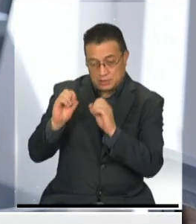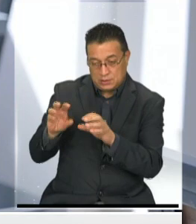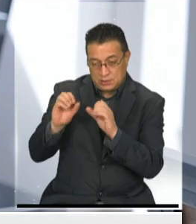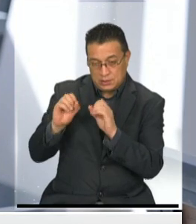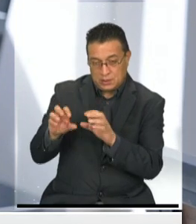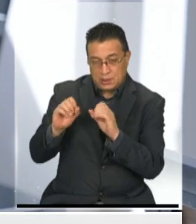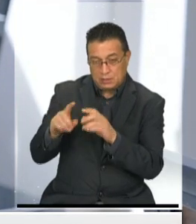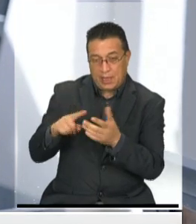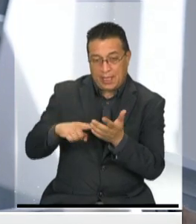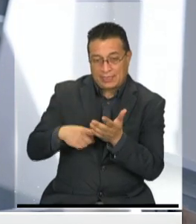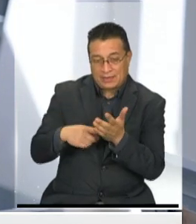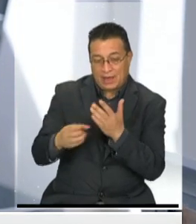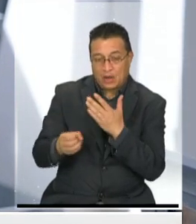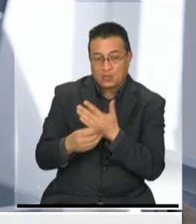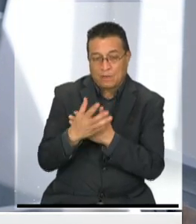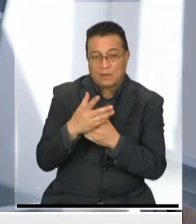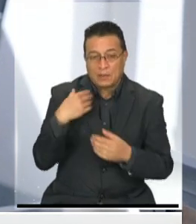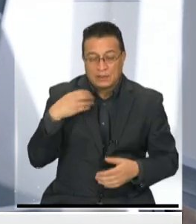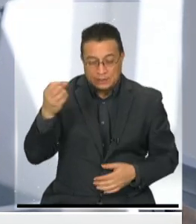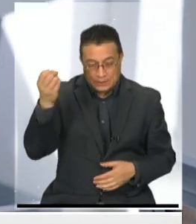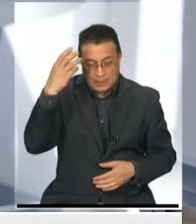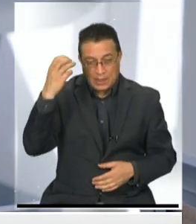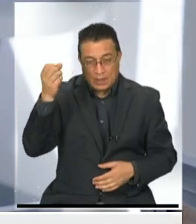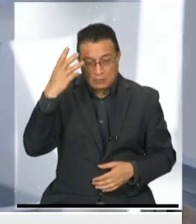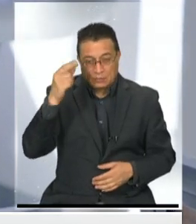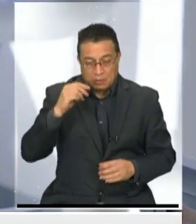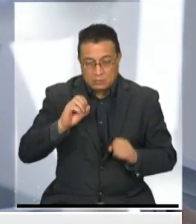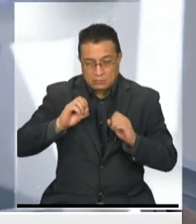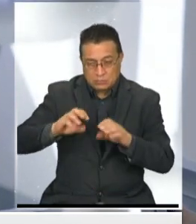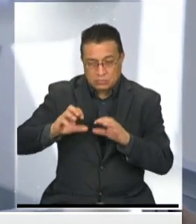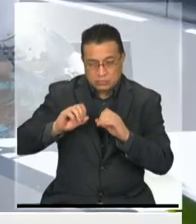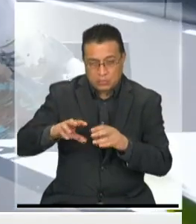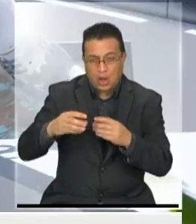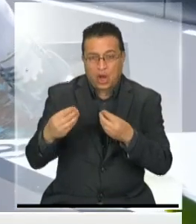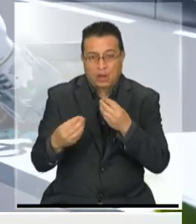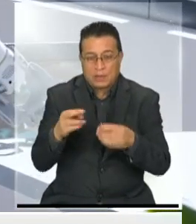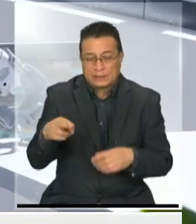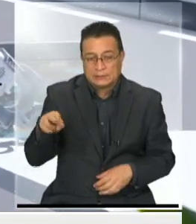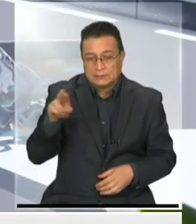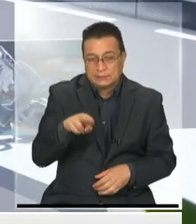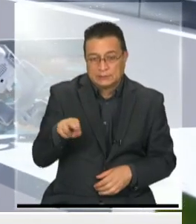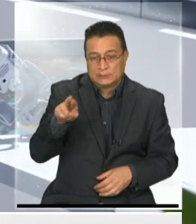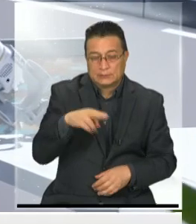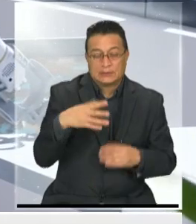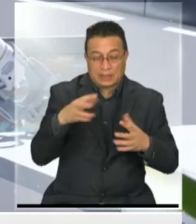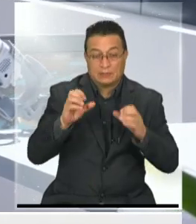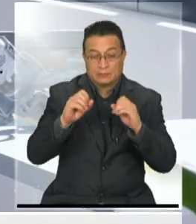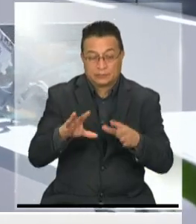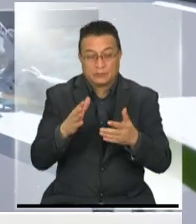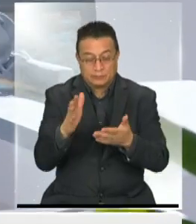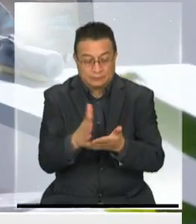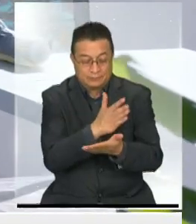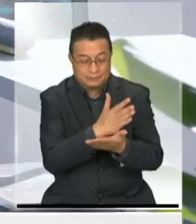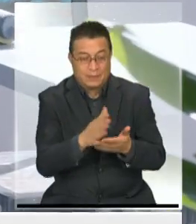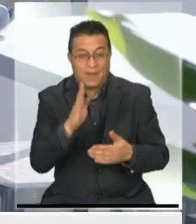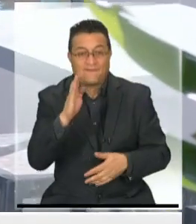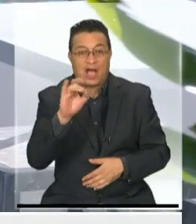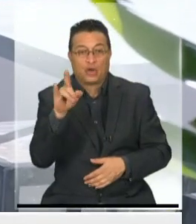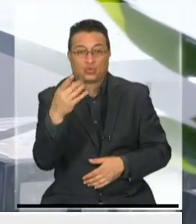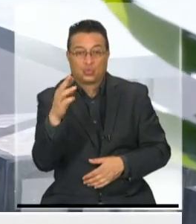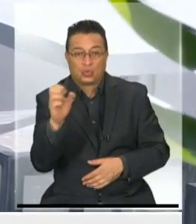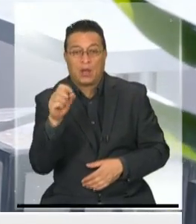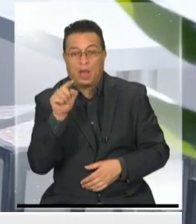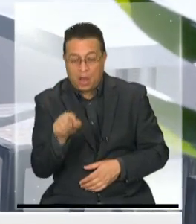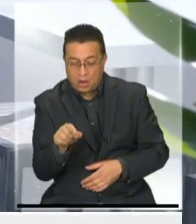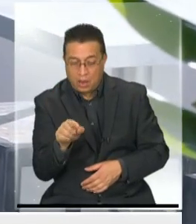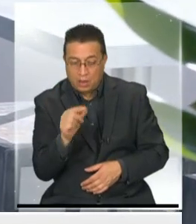una técnica nueva que se llama aprendizaje por refuerzo, es decir, por repeticiones. Ya le enseñaron, por ejemplo, a separar la basura, pero ahora se dieron